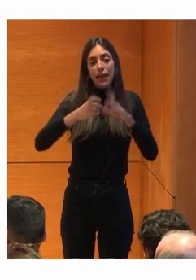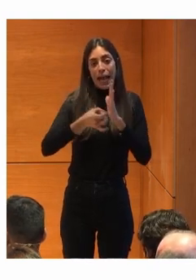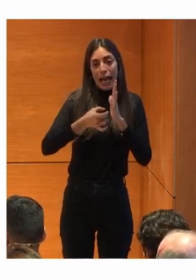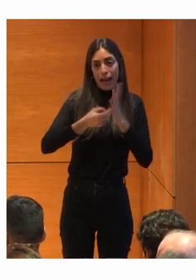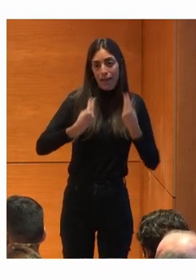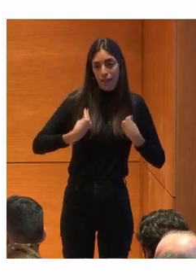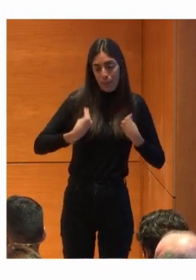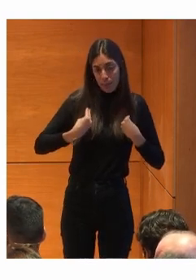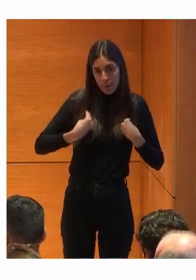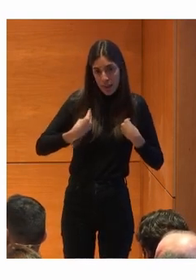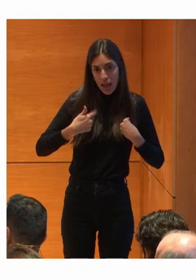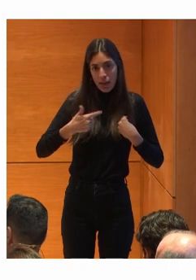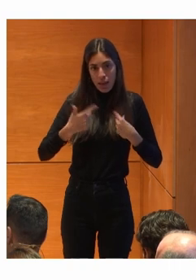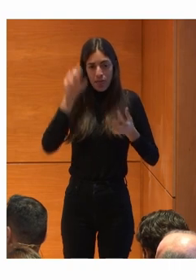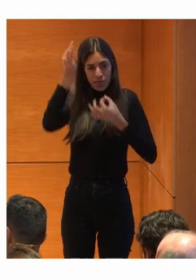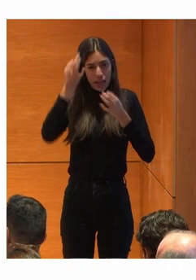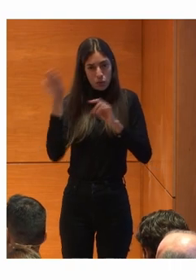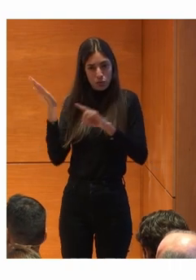La veis ahí Un poco En los datos